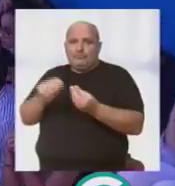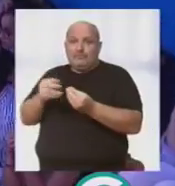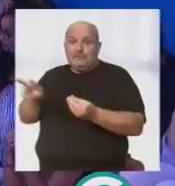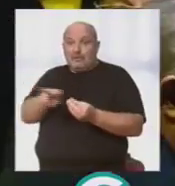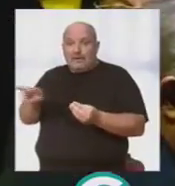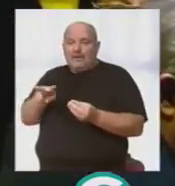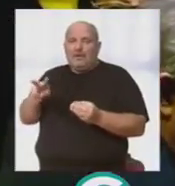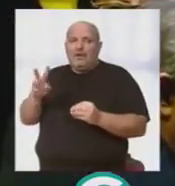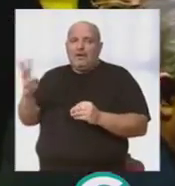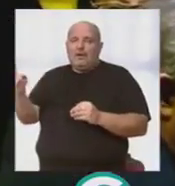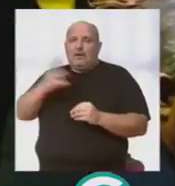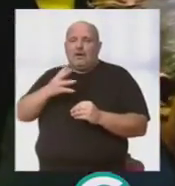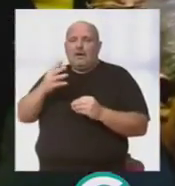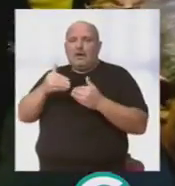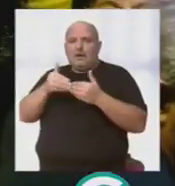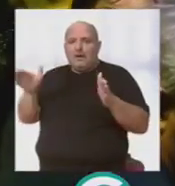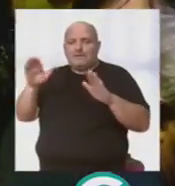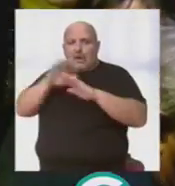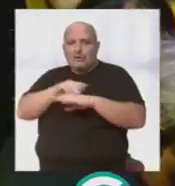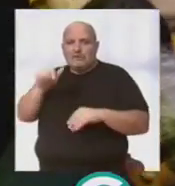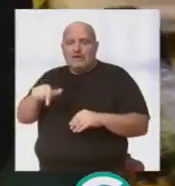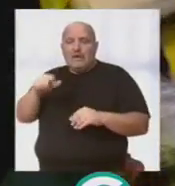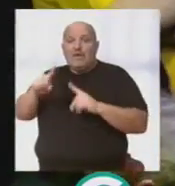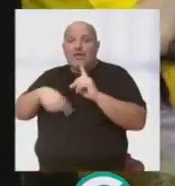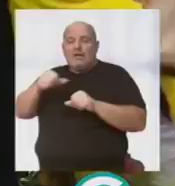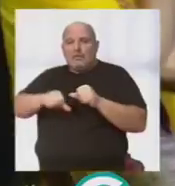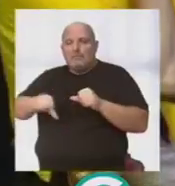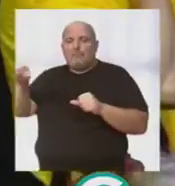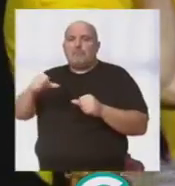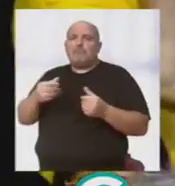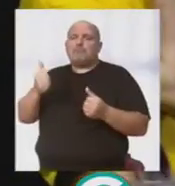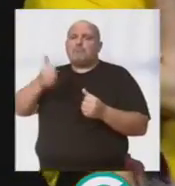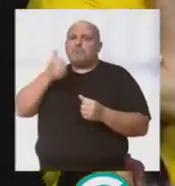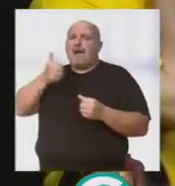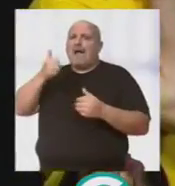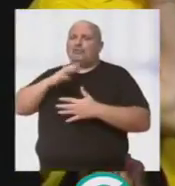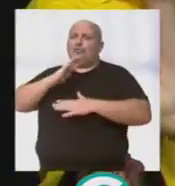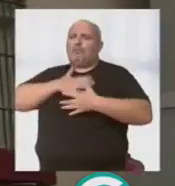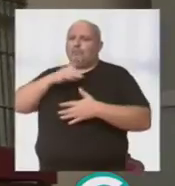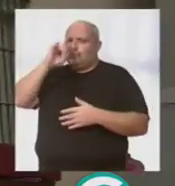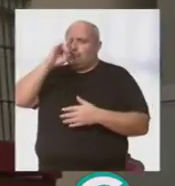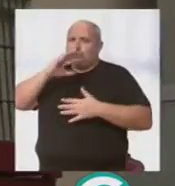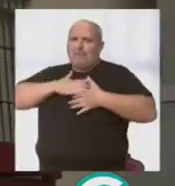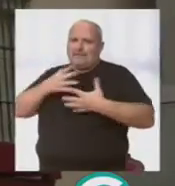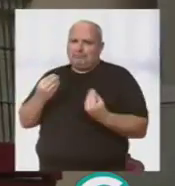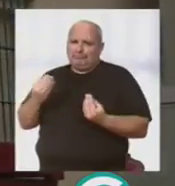Ellos son los que van a abrir esa noche y después vamos a tener muchísimas sorpresas porque no va a ser